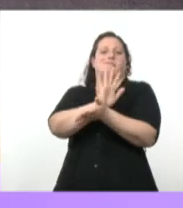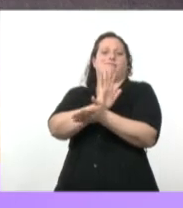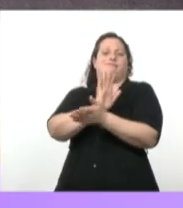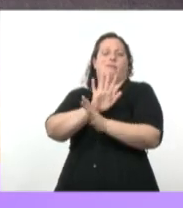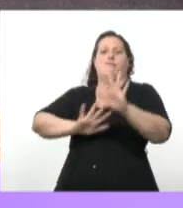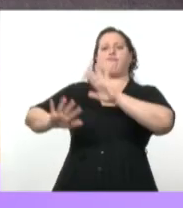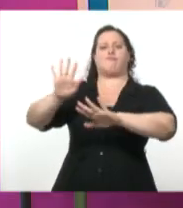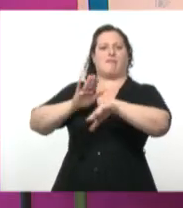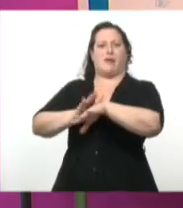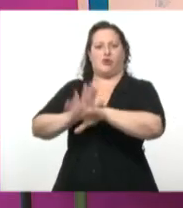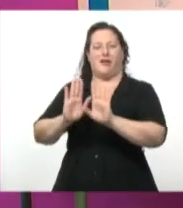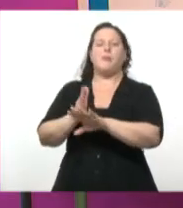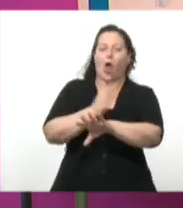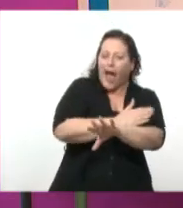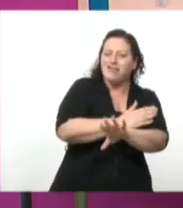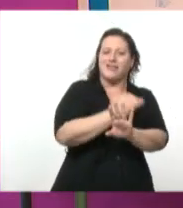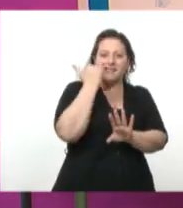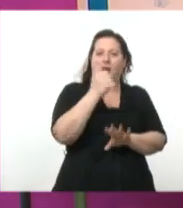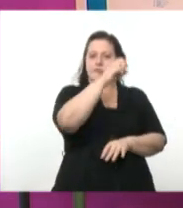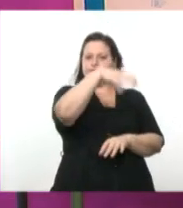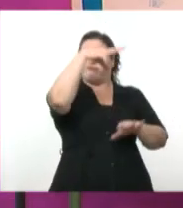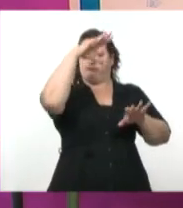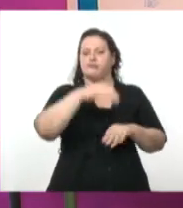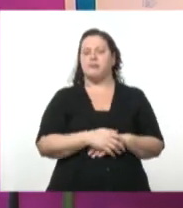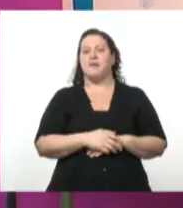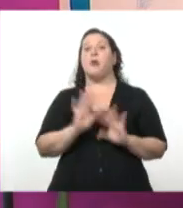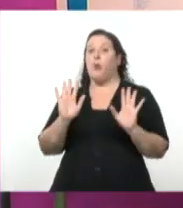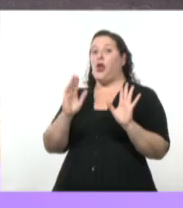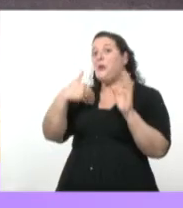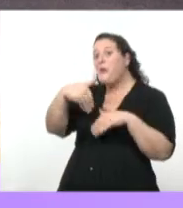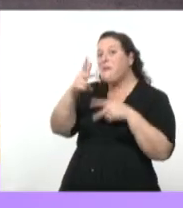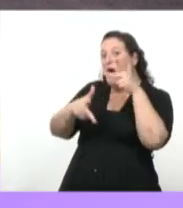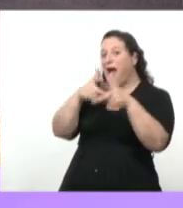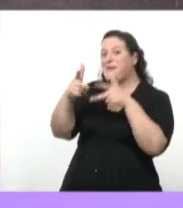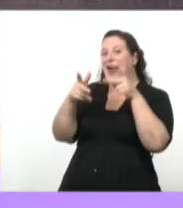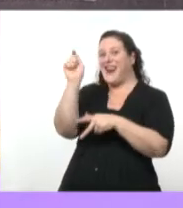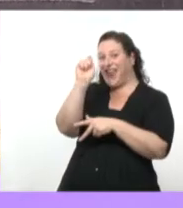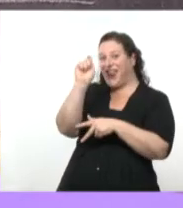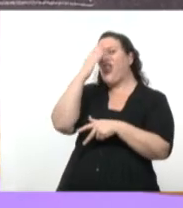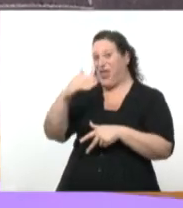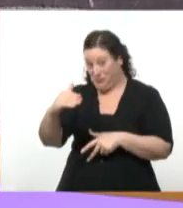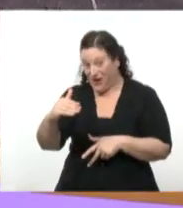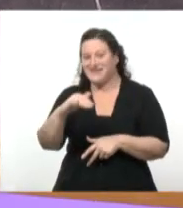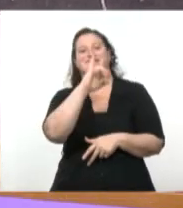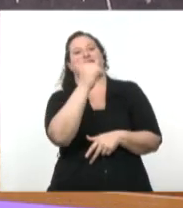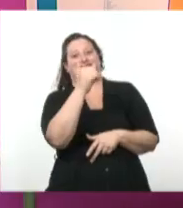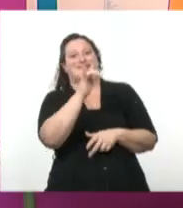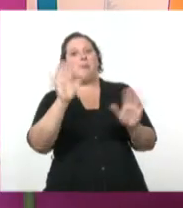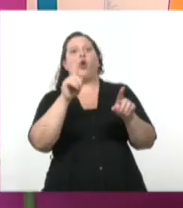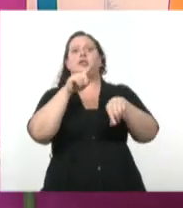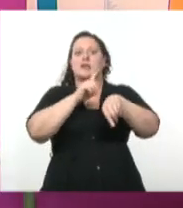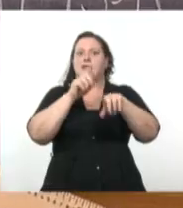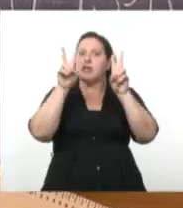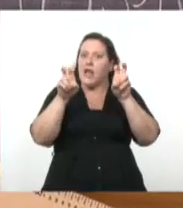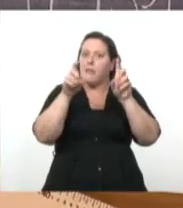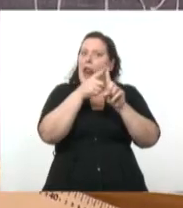Vamos a hablar después del recreo. Me parece que sí porque es un poquito largo el tema. Dale, mantenemos un poco el suspenso, la